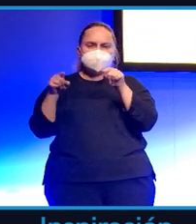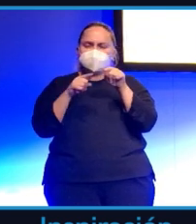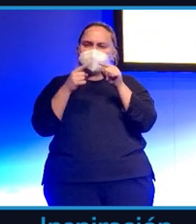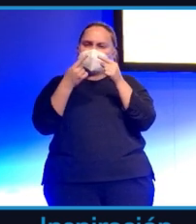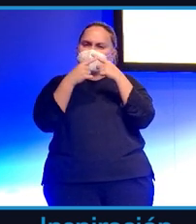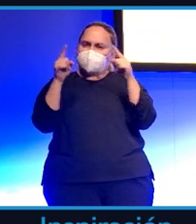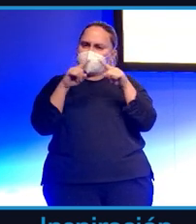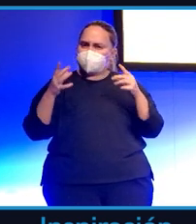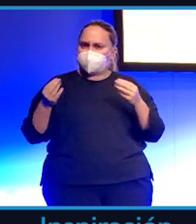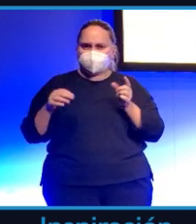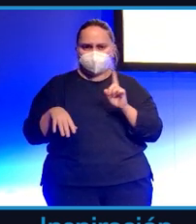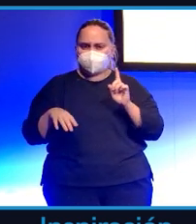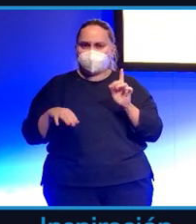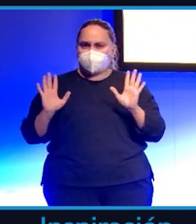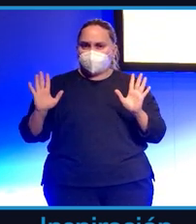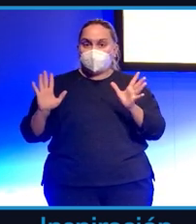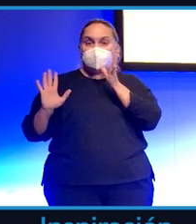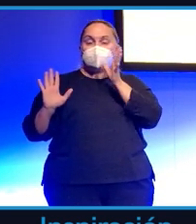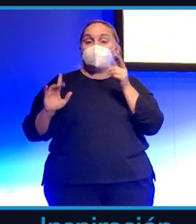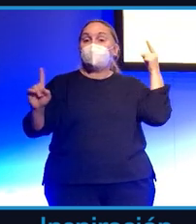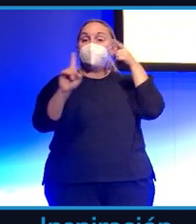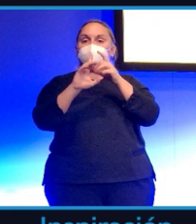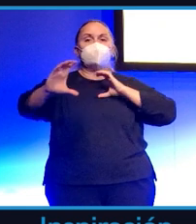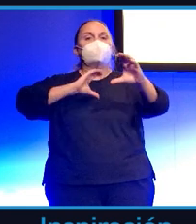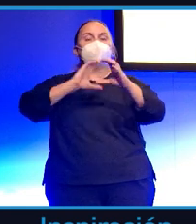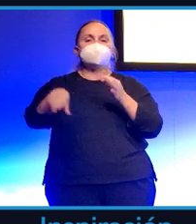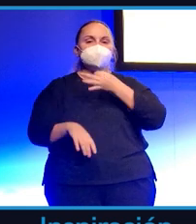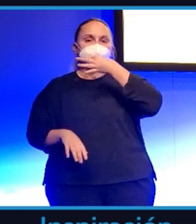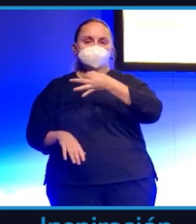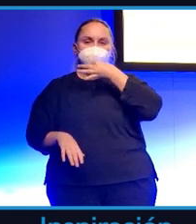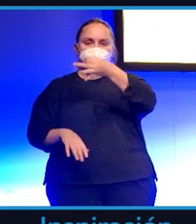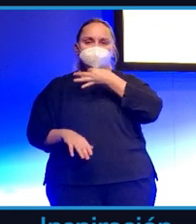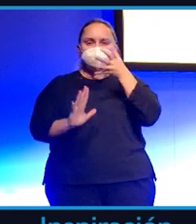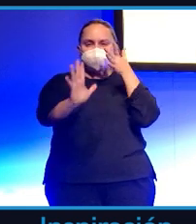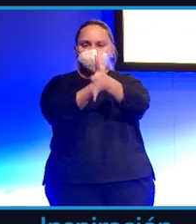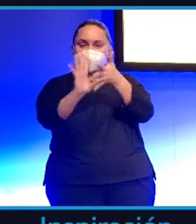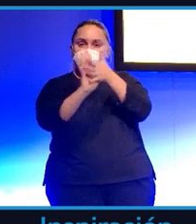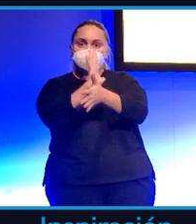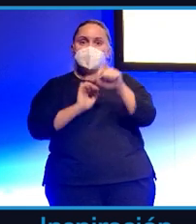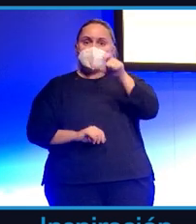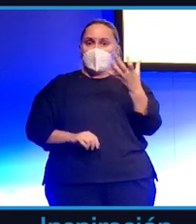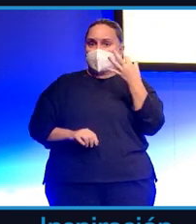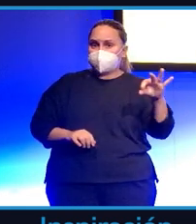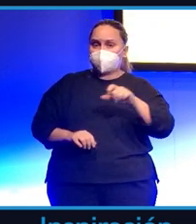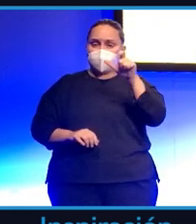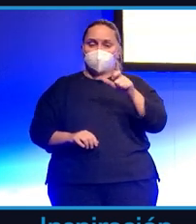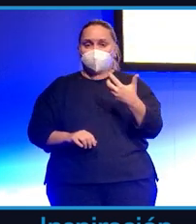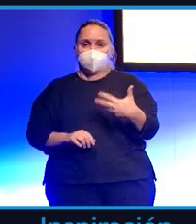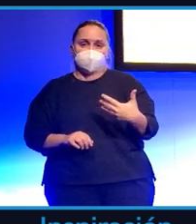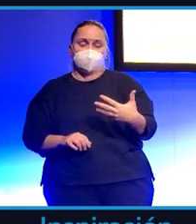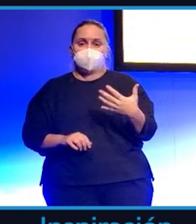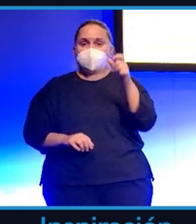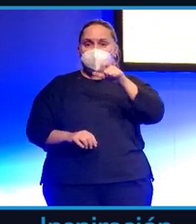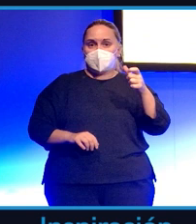lo que es el puro ejercicio de la narración, de contar lo que está pasando. Hay gente buena y gente mala, como lo hay en